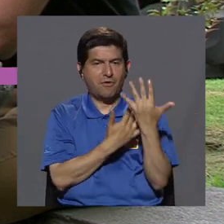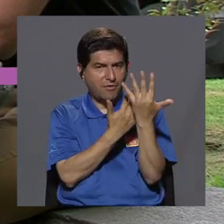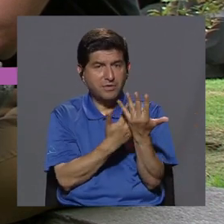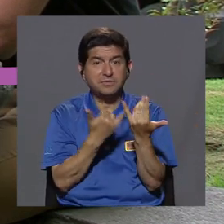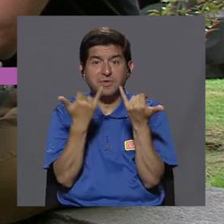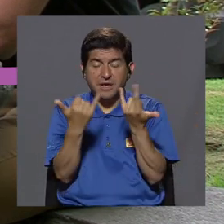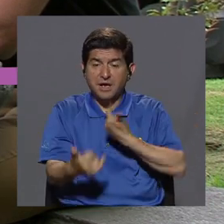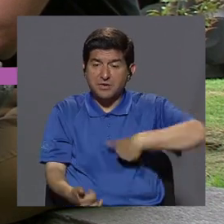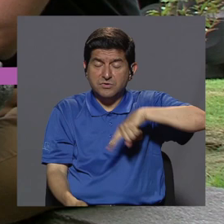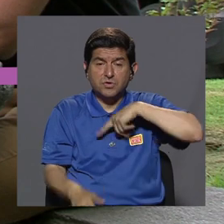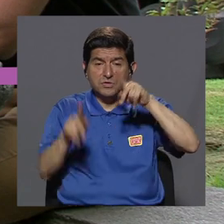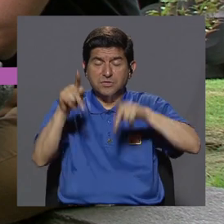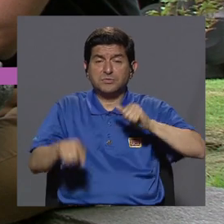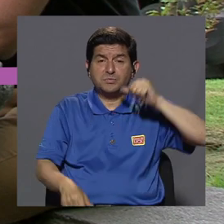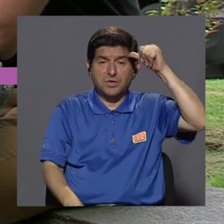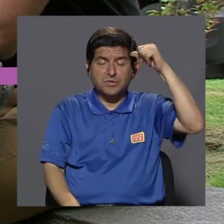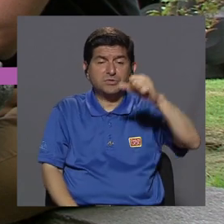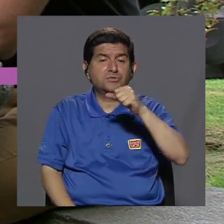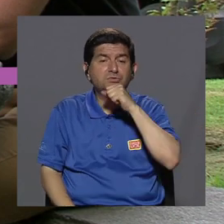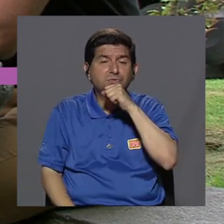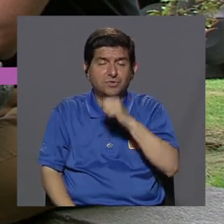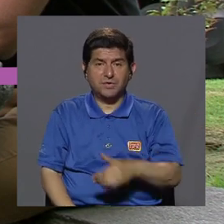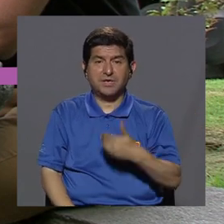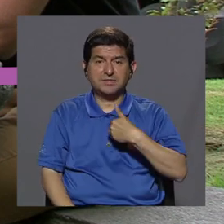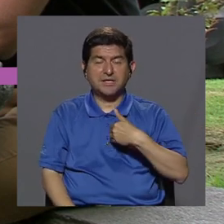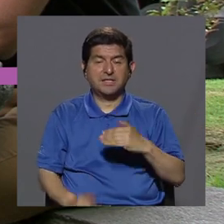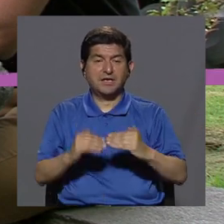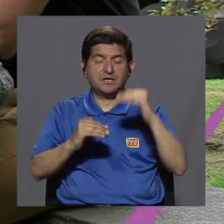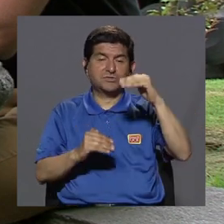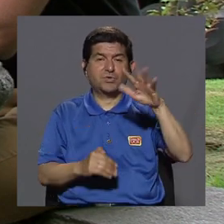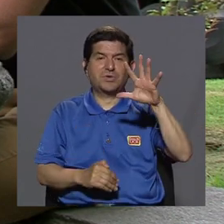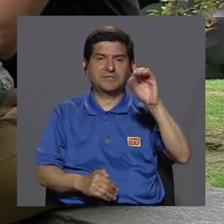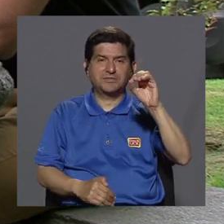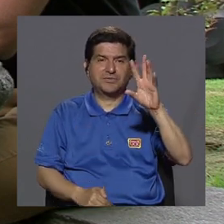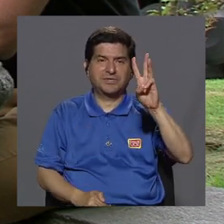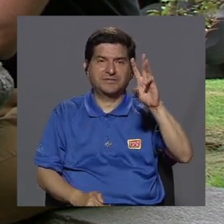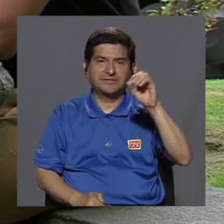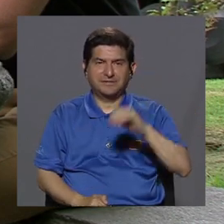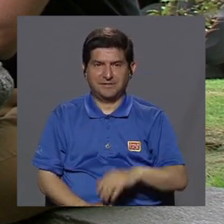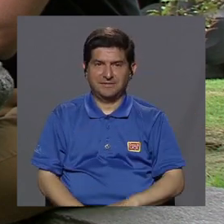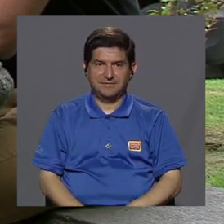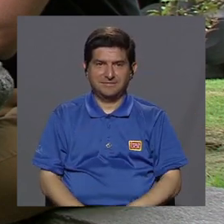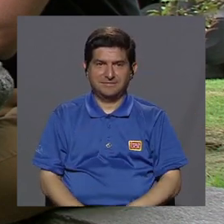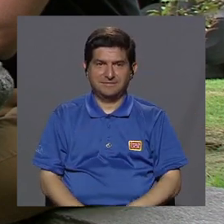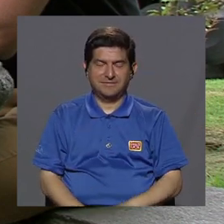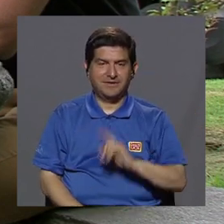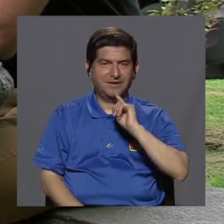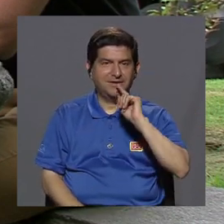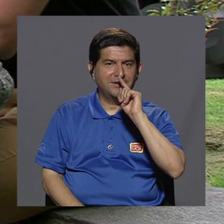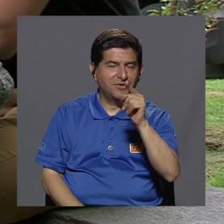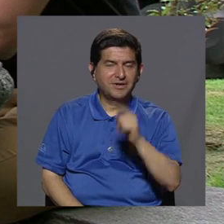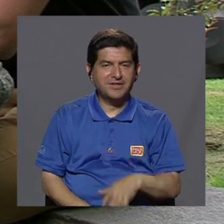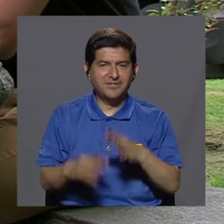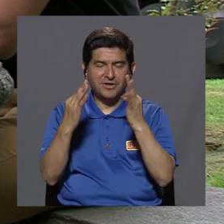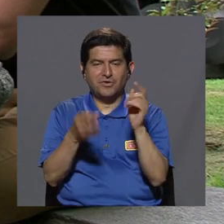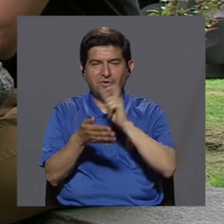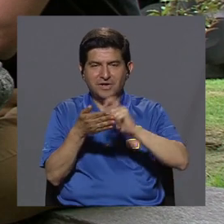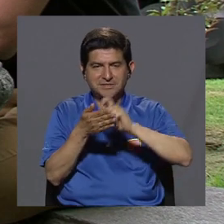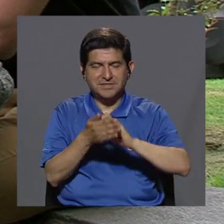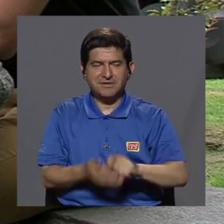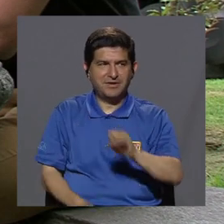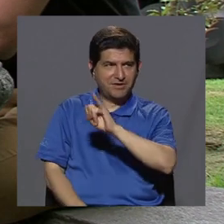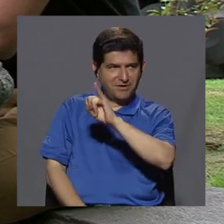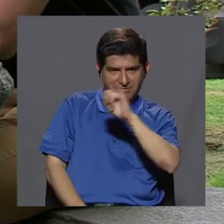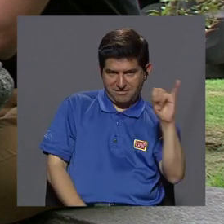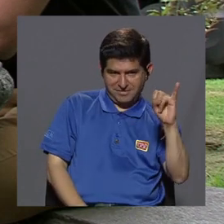a que ya estemos las personas adultas mayores, a que tengamos más de 50, 60, sino que estas, lo que usted decía, intentar escribir